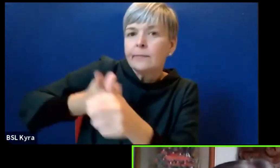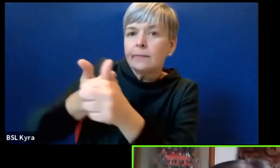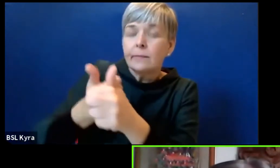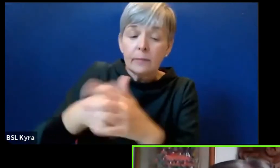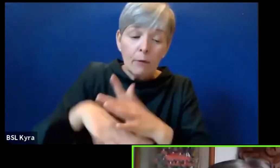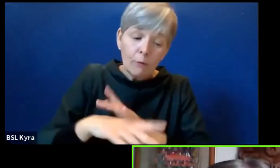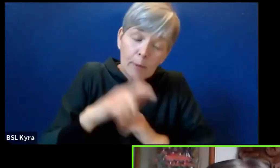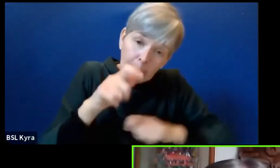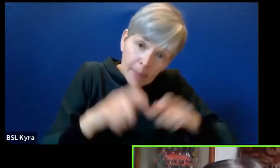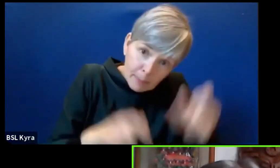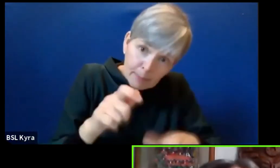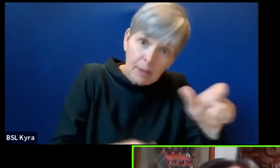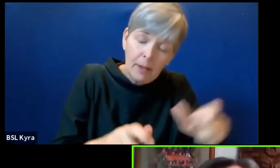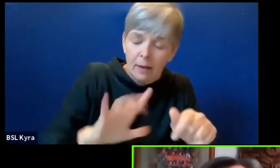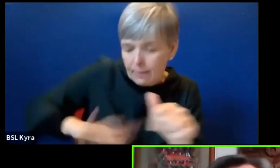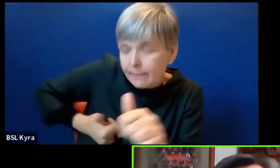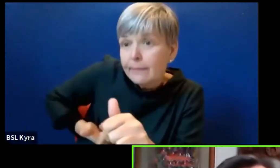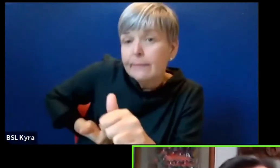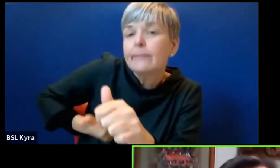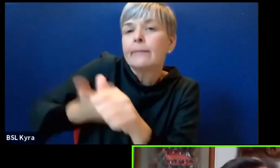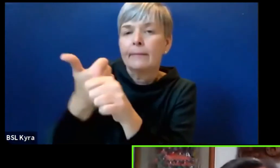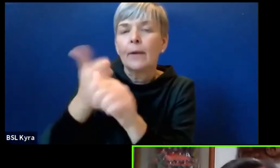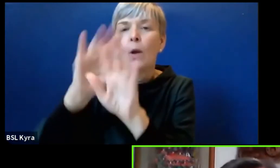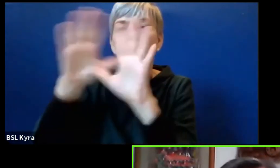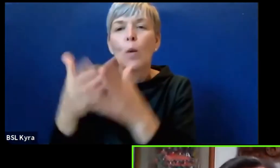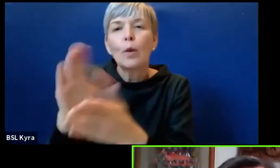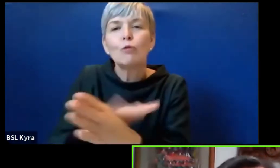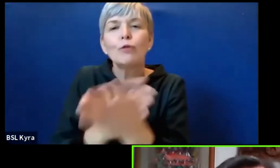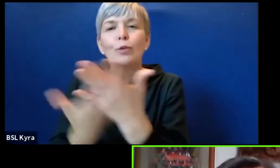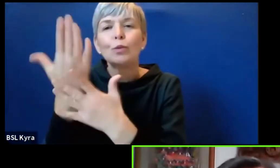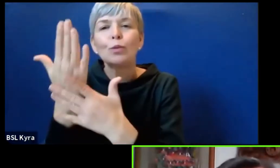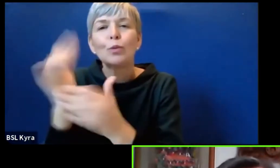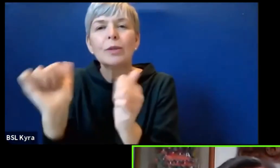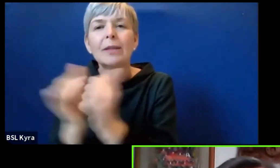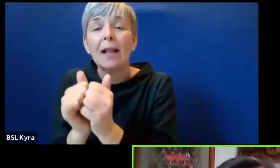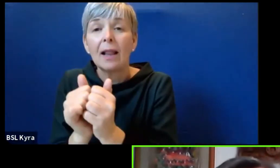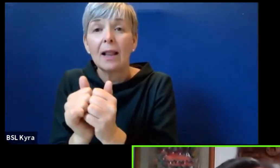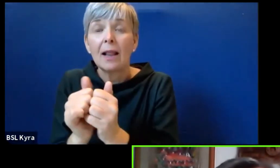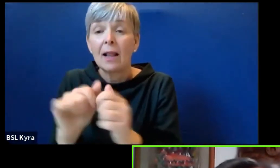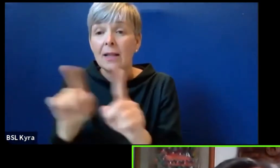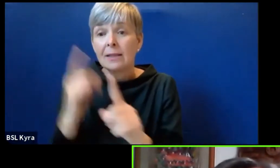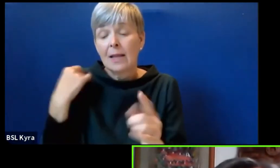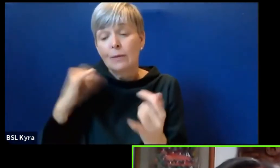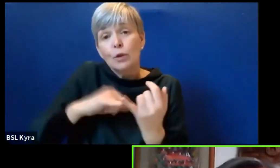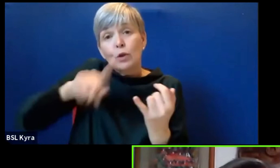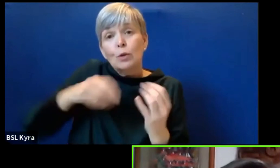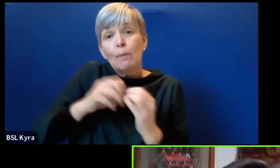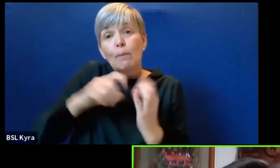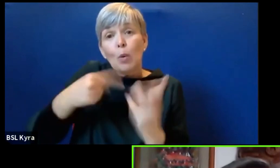para una transición verdaderamente con justicia y post-extractivista.